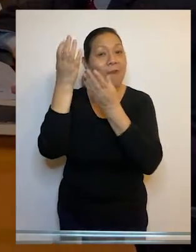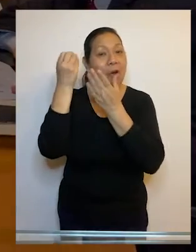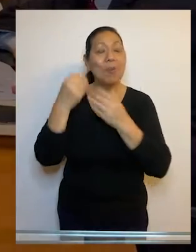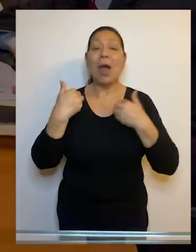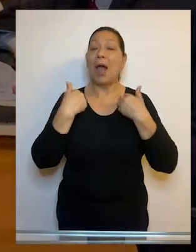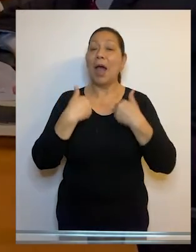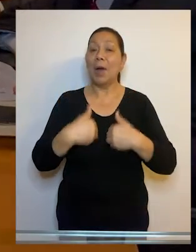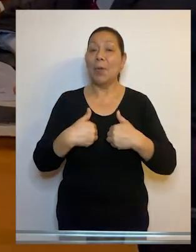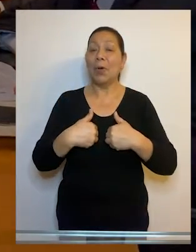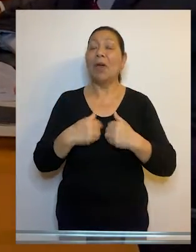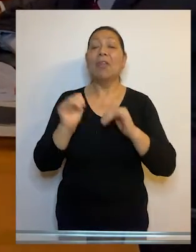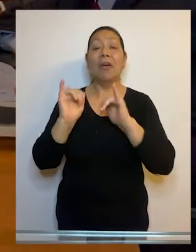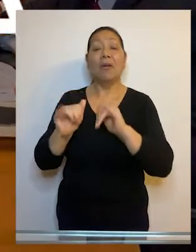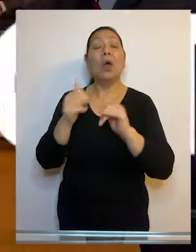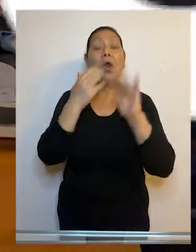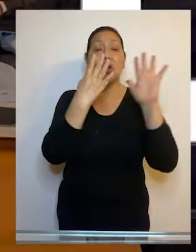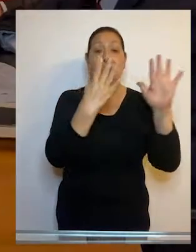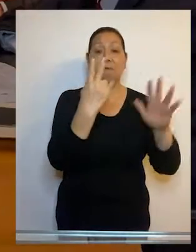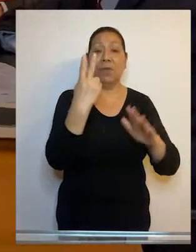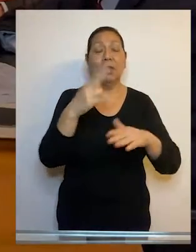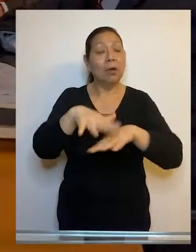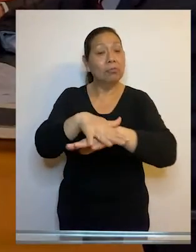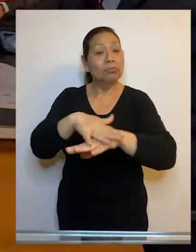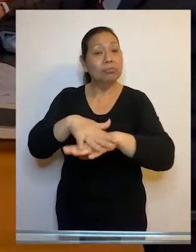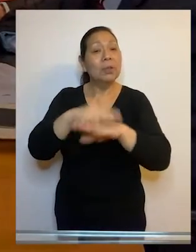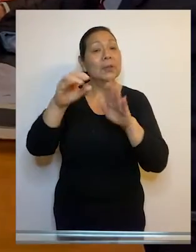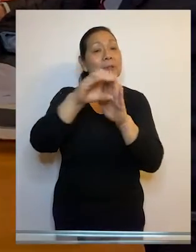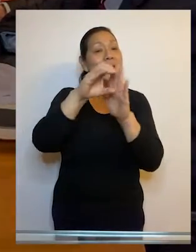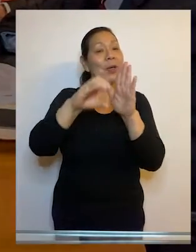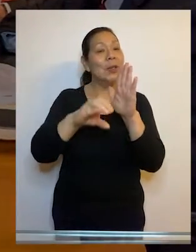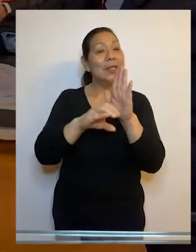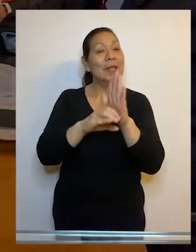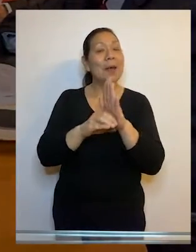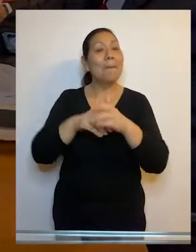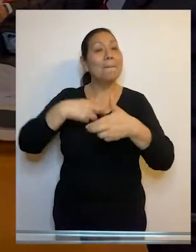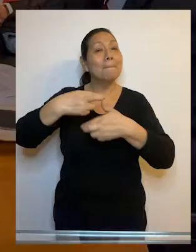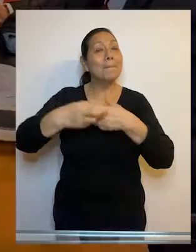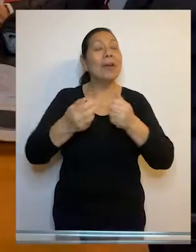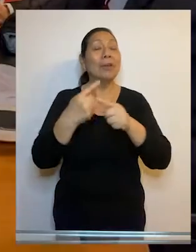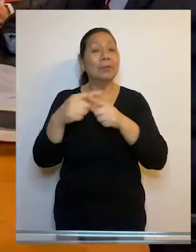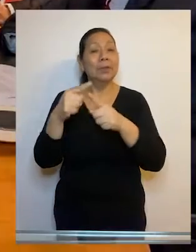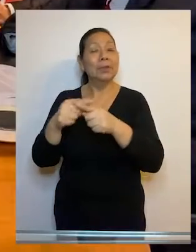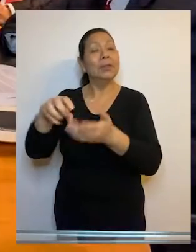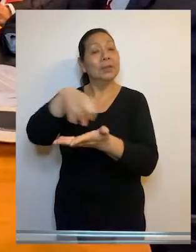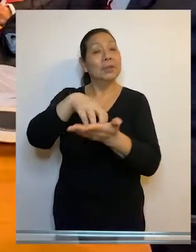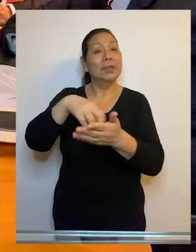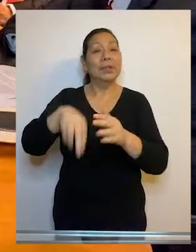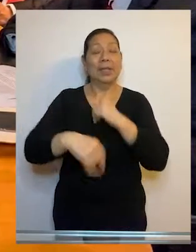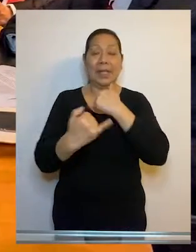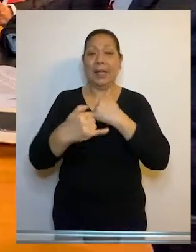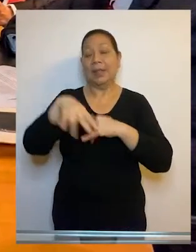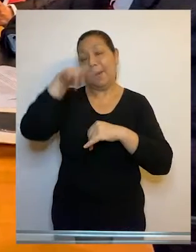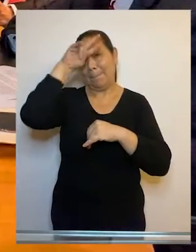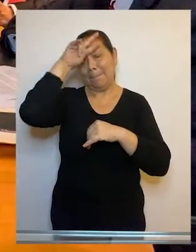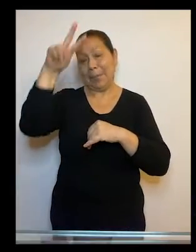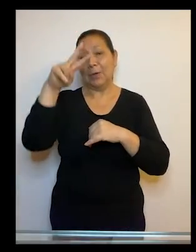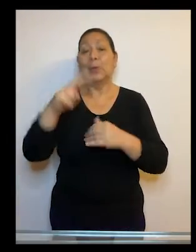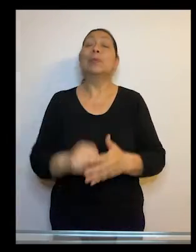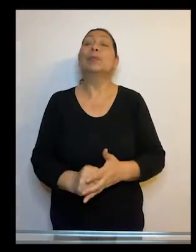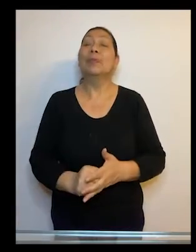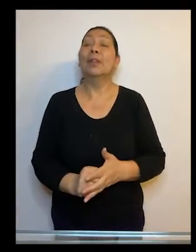informes orales de los abogados, dejó al voto 92 procesos constitucionales procedentes de varias ciudades del país.